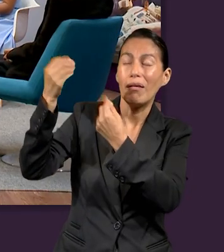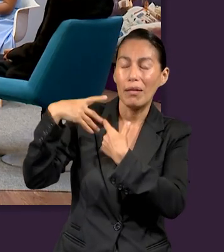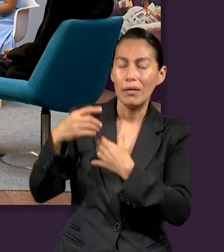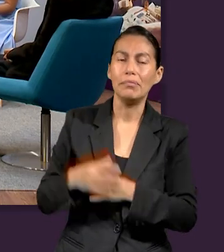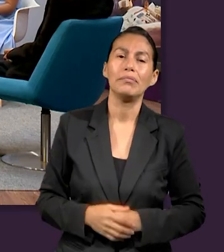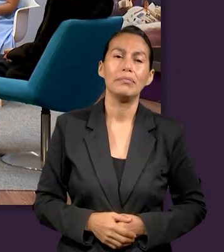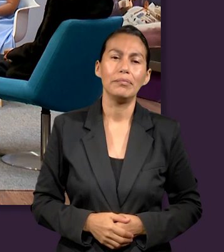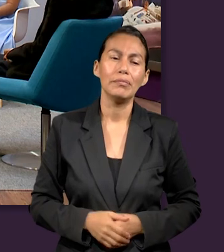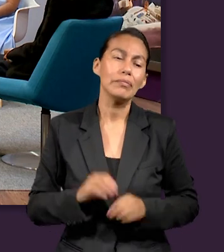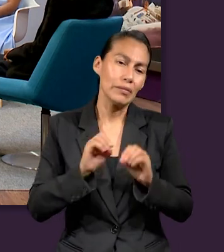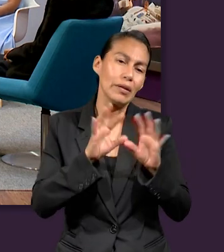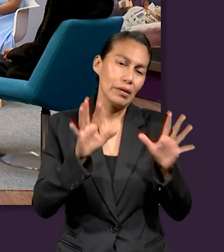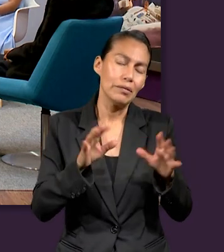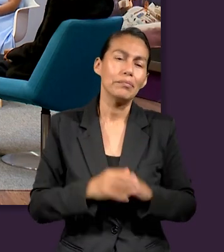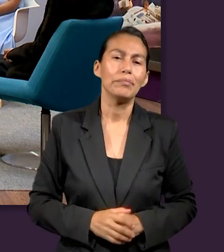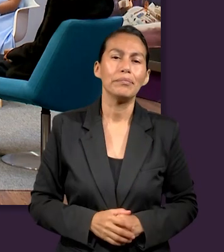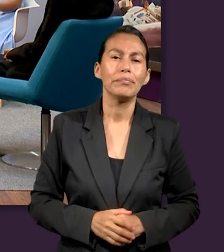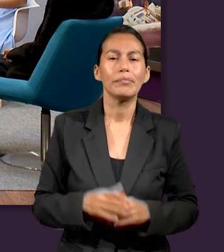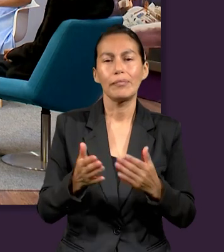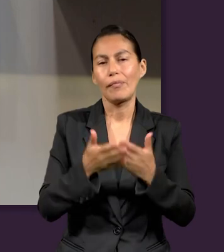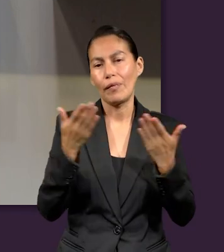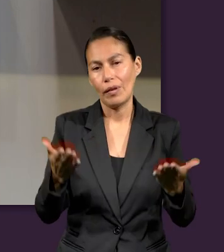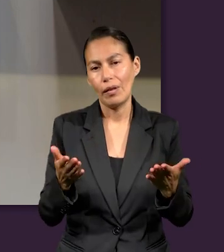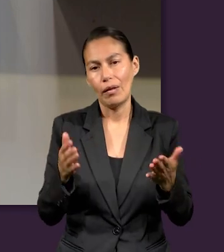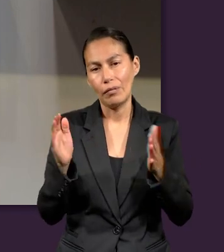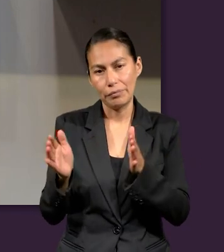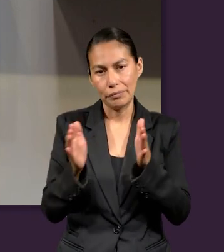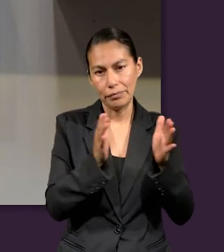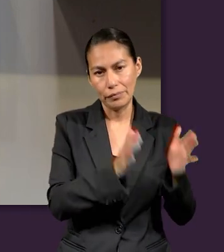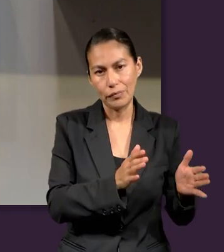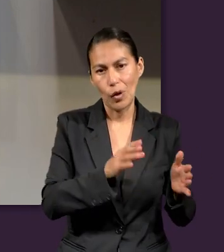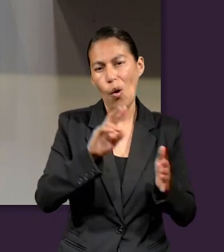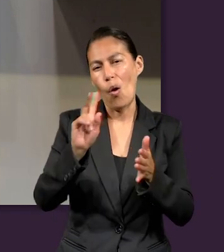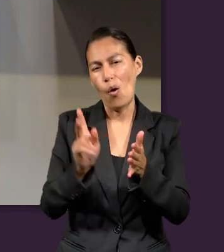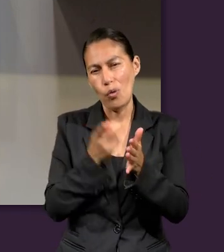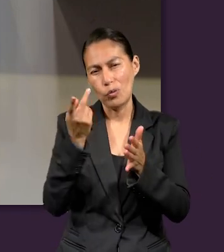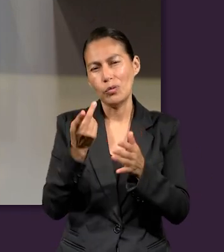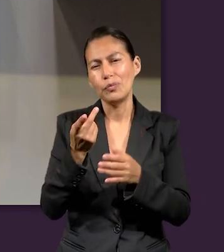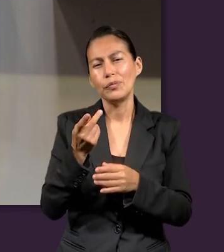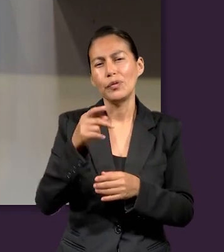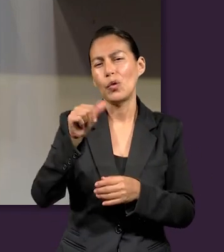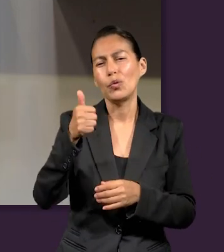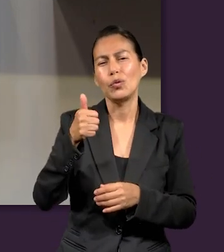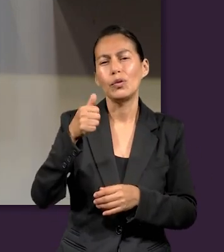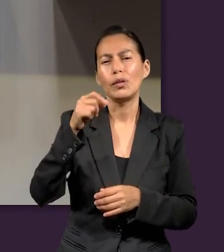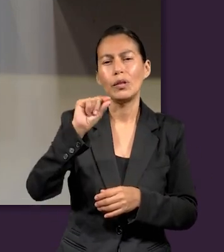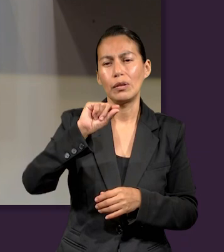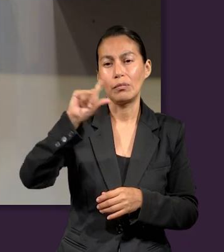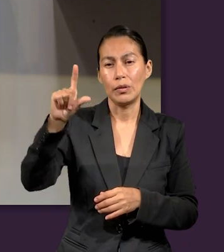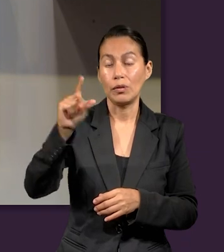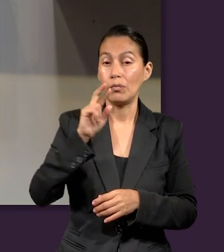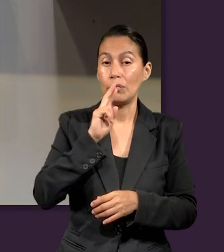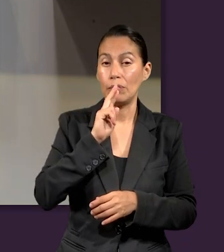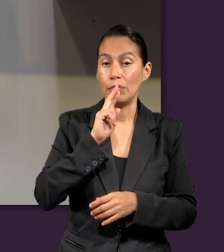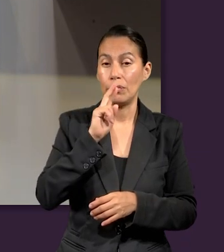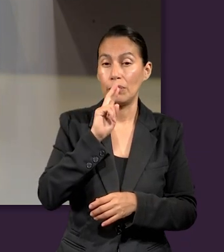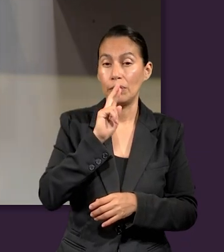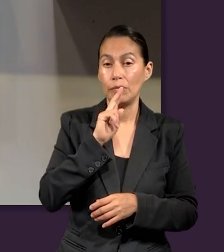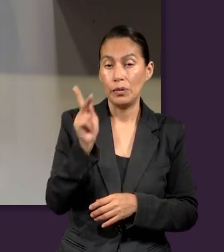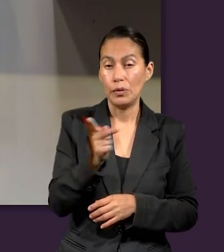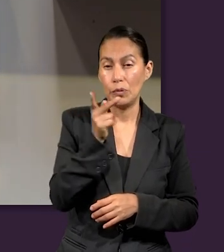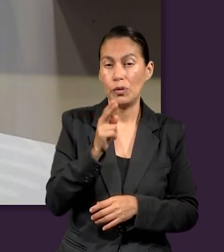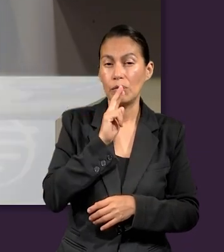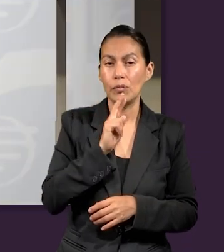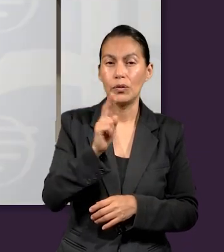mejor para mí. Claro. Vamos a hacer otro pequeño espacio para escuchar nuevamente a uno de nuestros expertos quien contestará